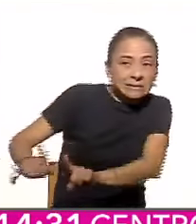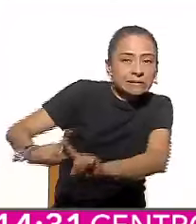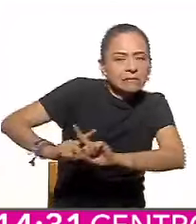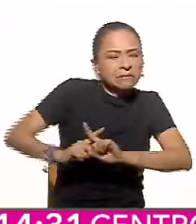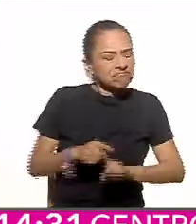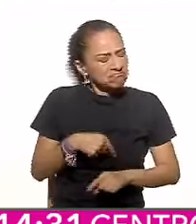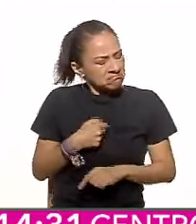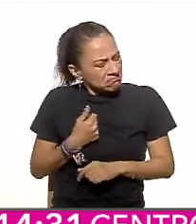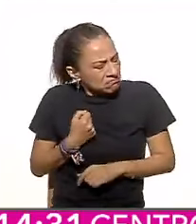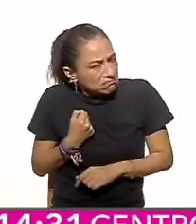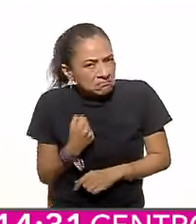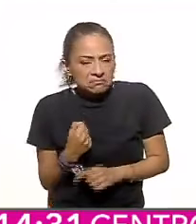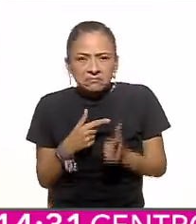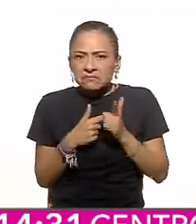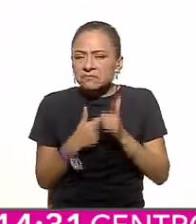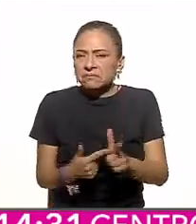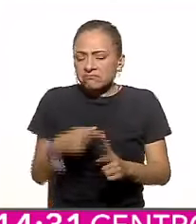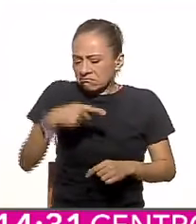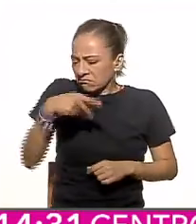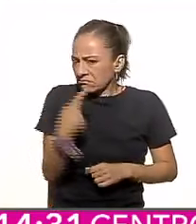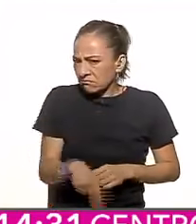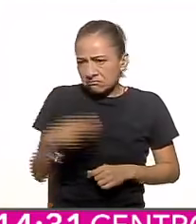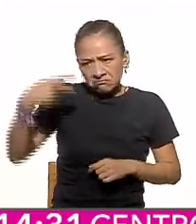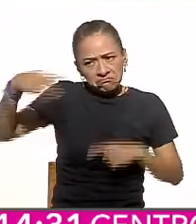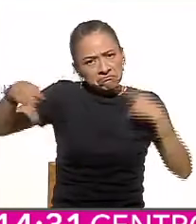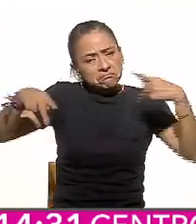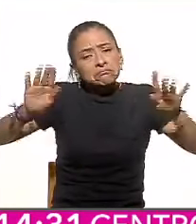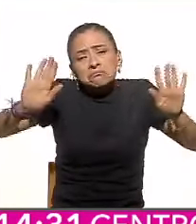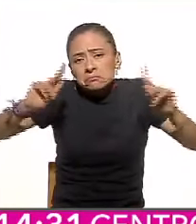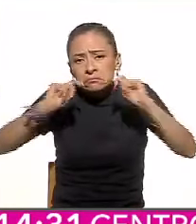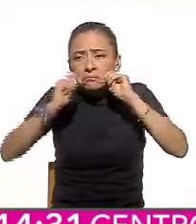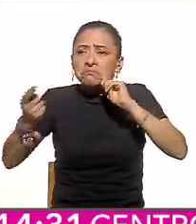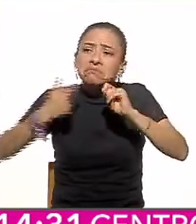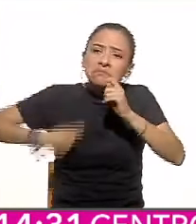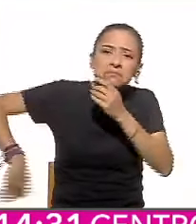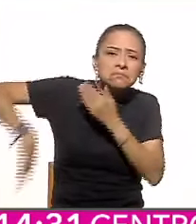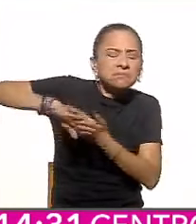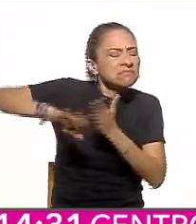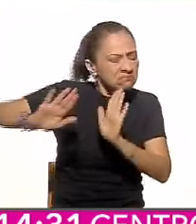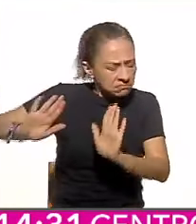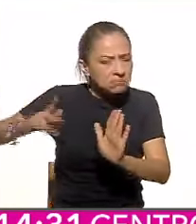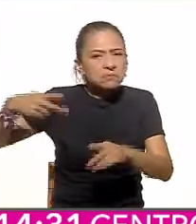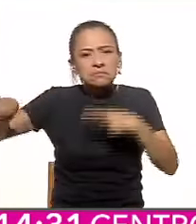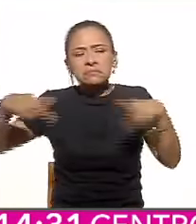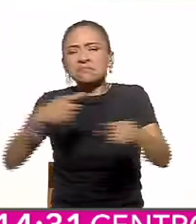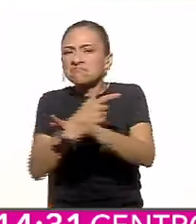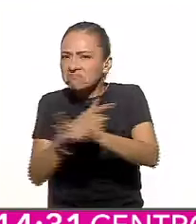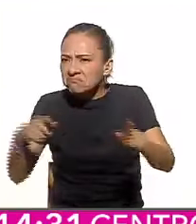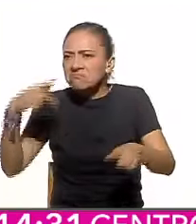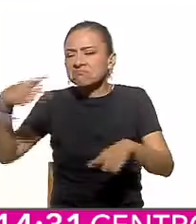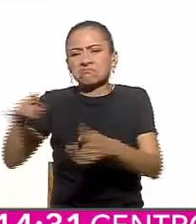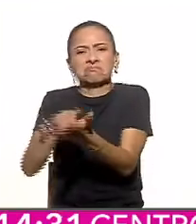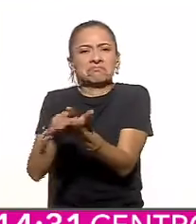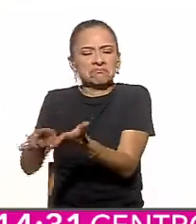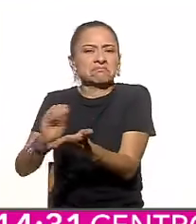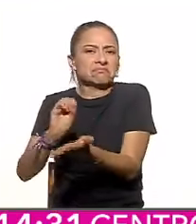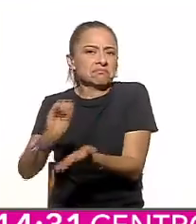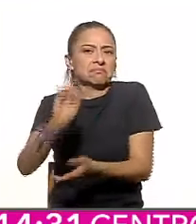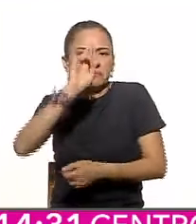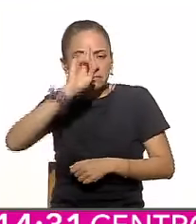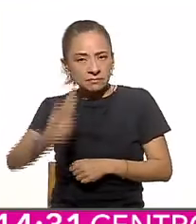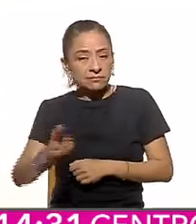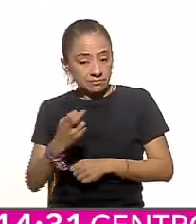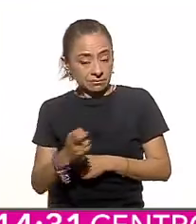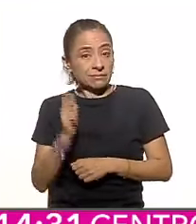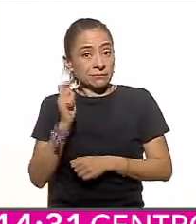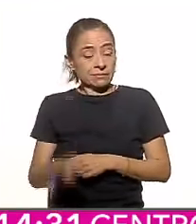sus libertades y derechos. Es esta una revolución heterodoxa que apuesta